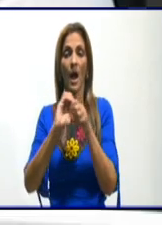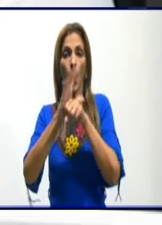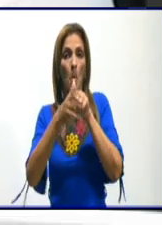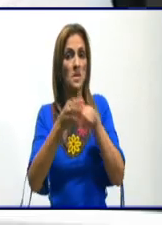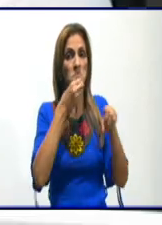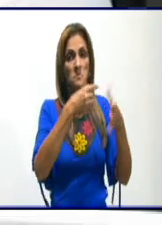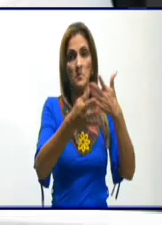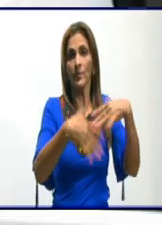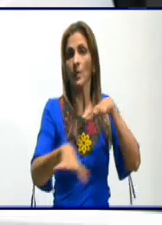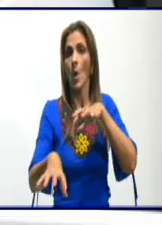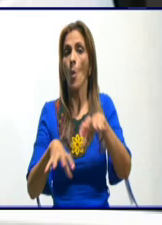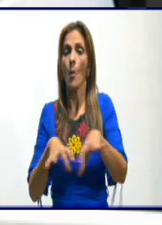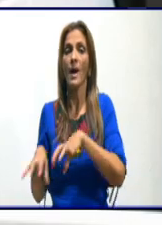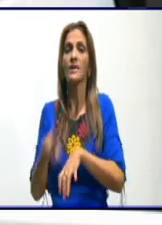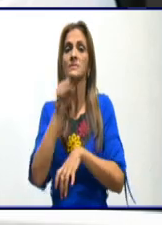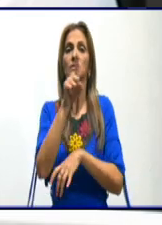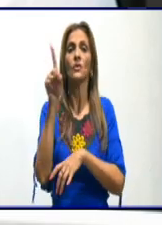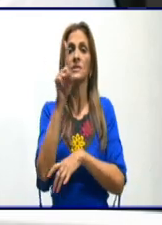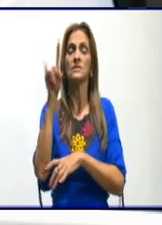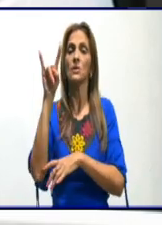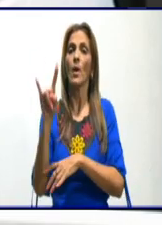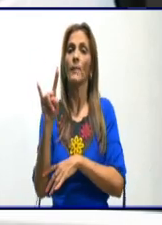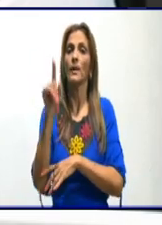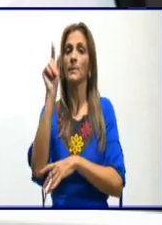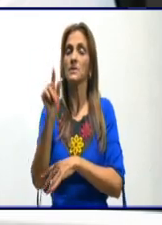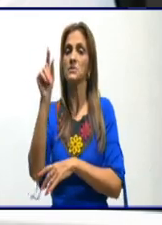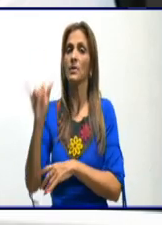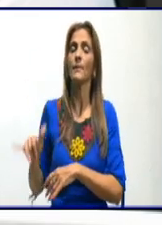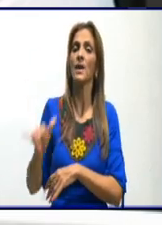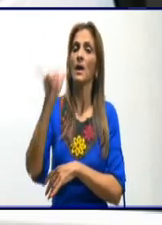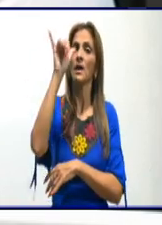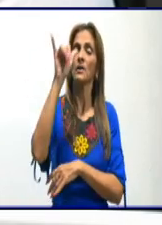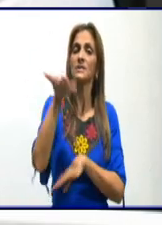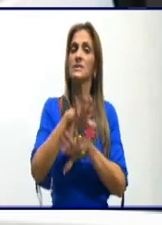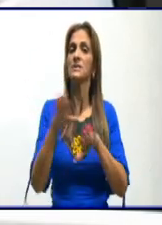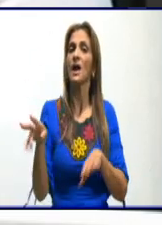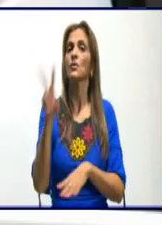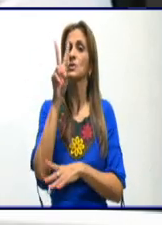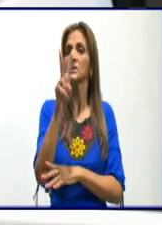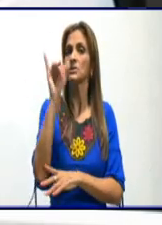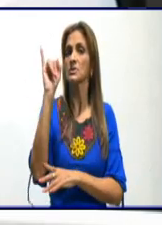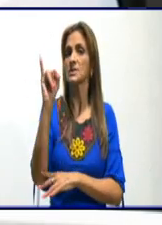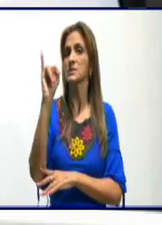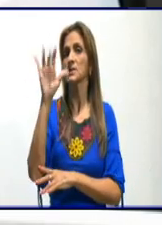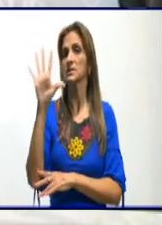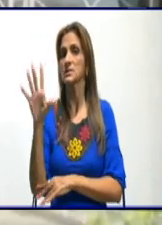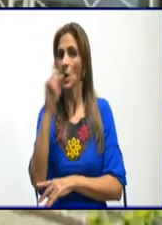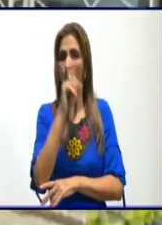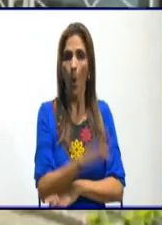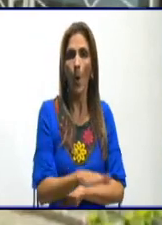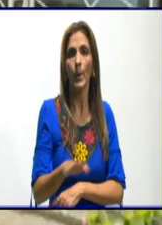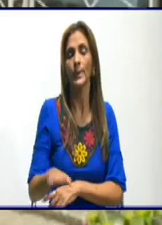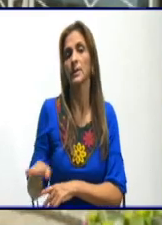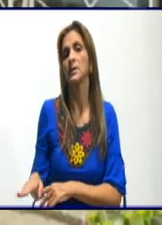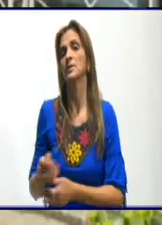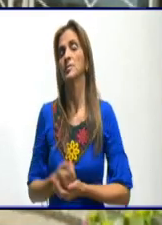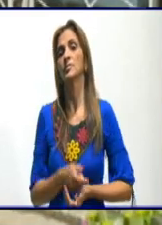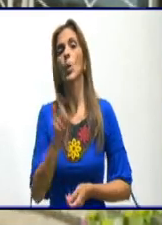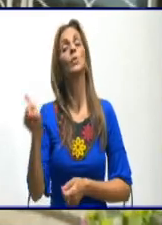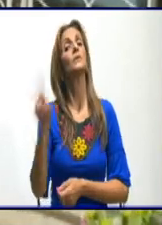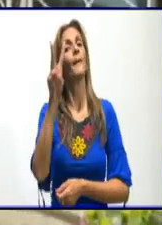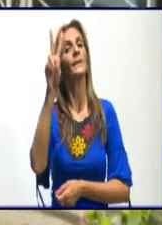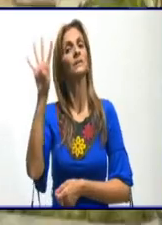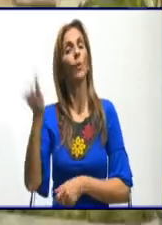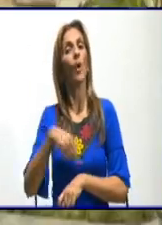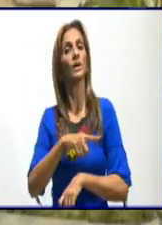viajeros y de este total, 265 ya en edad pediátrica. En las últimas 24 horas se dieron